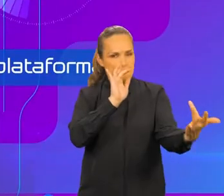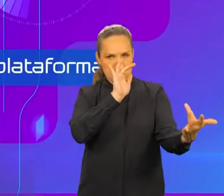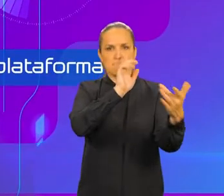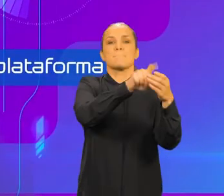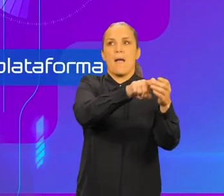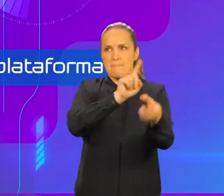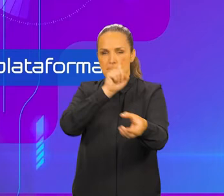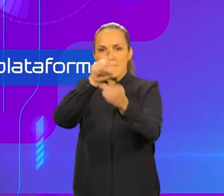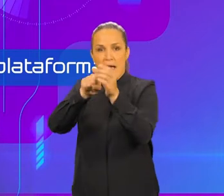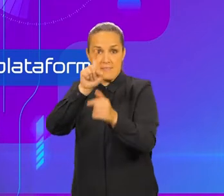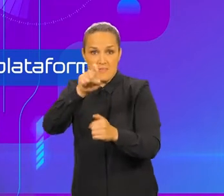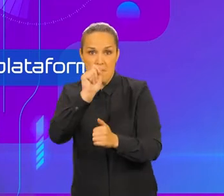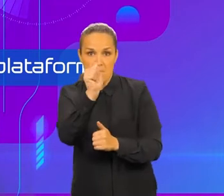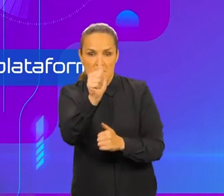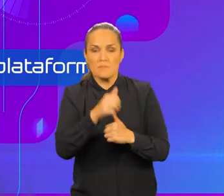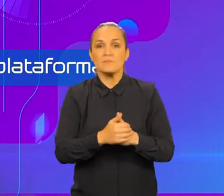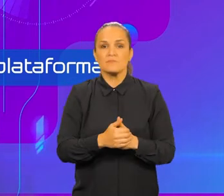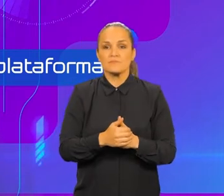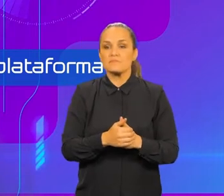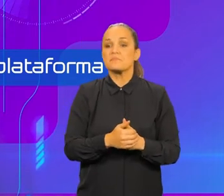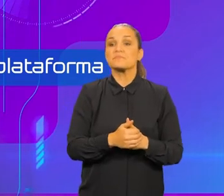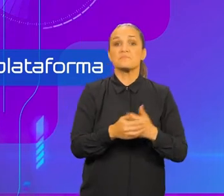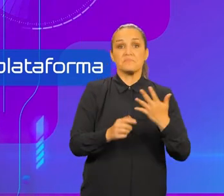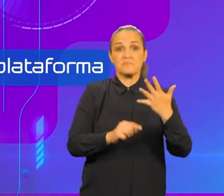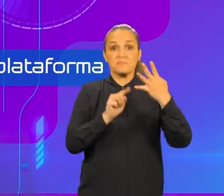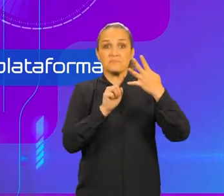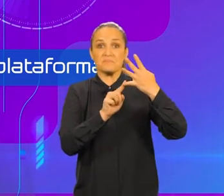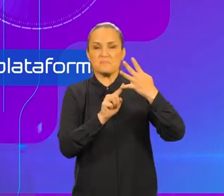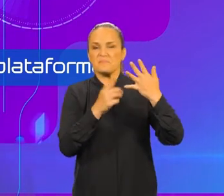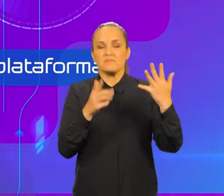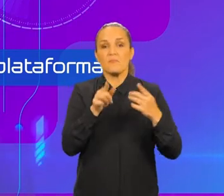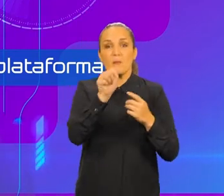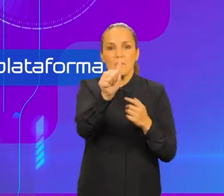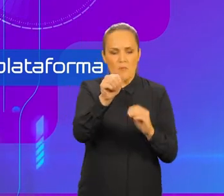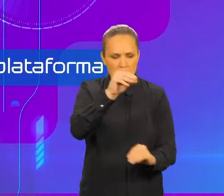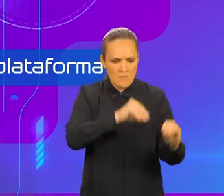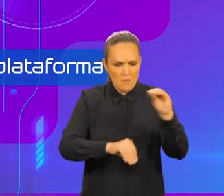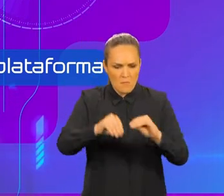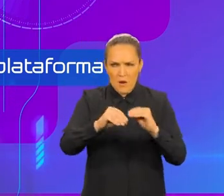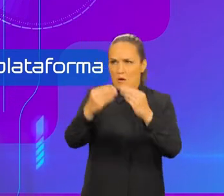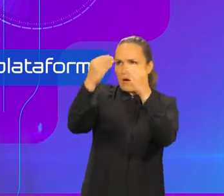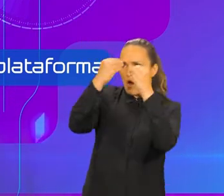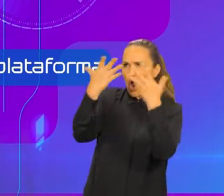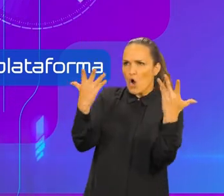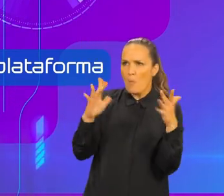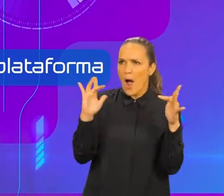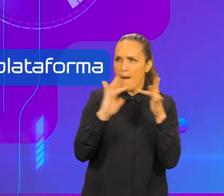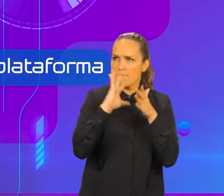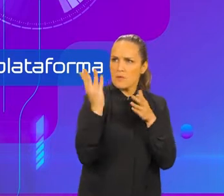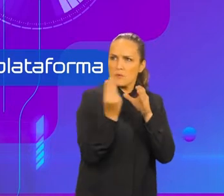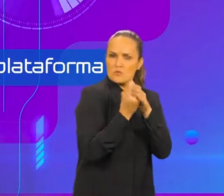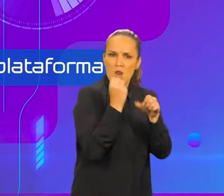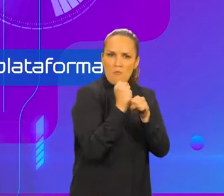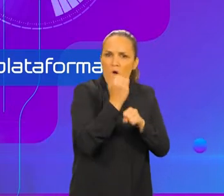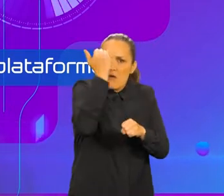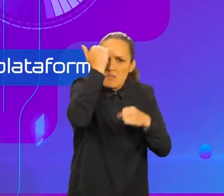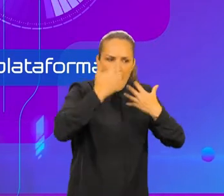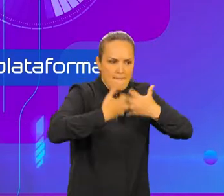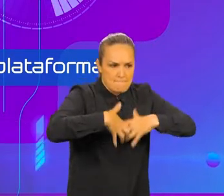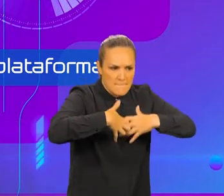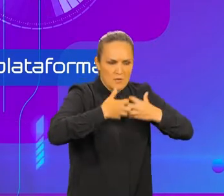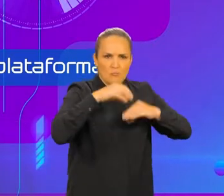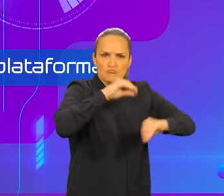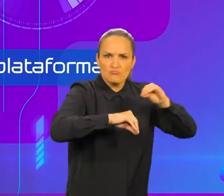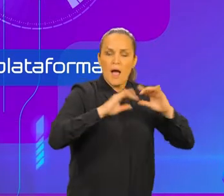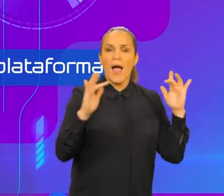Desarrolla los talleres de creación de contenidos multiplataforma para la productividad e inclusión laboral a partir del desarrollo